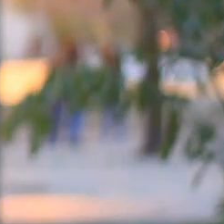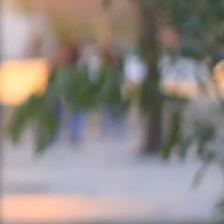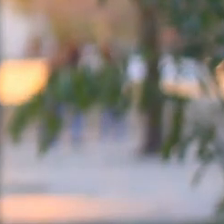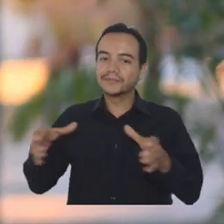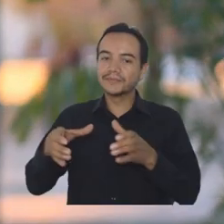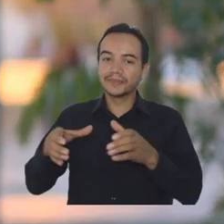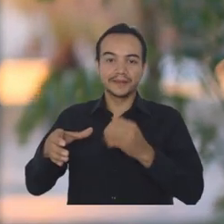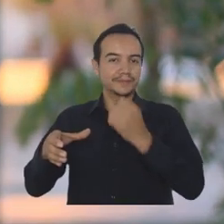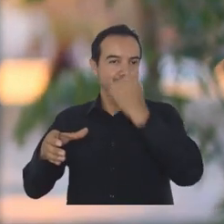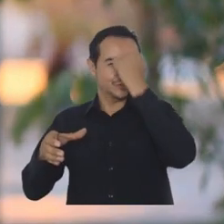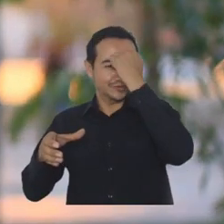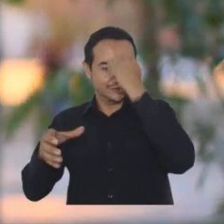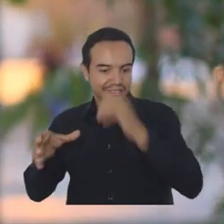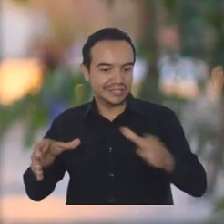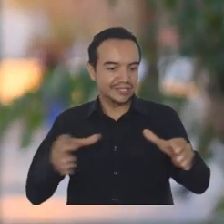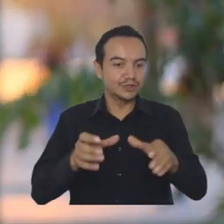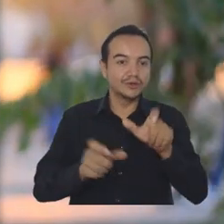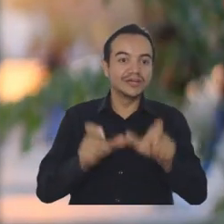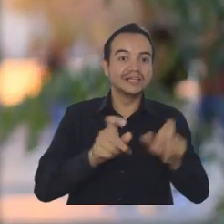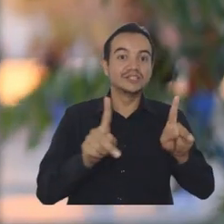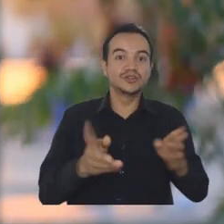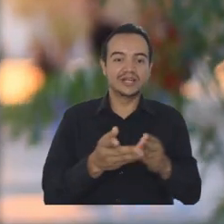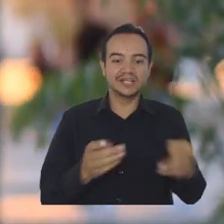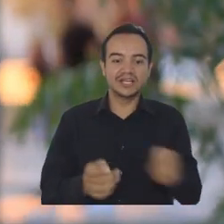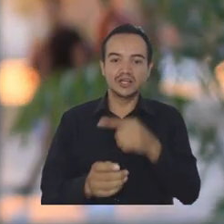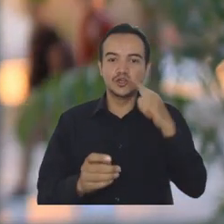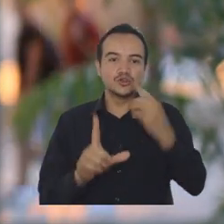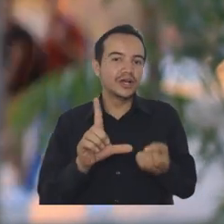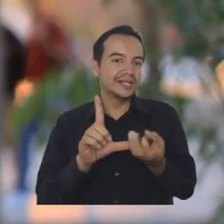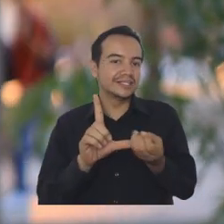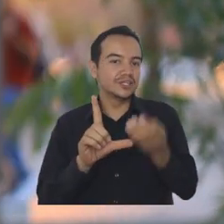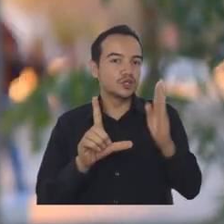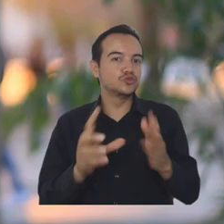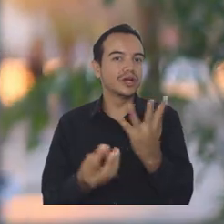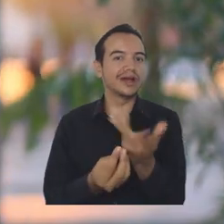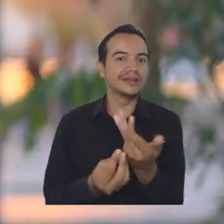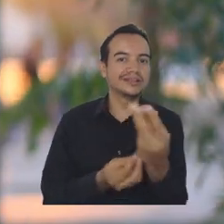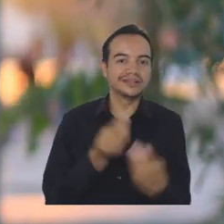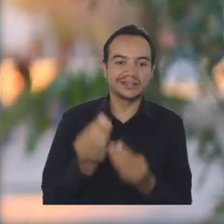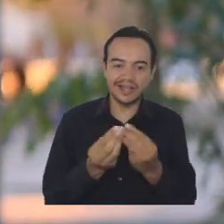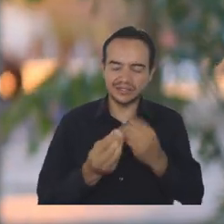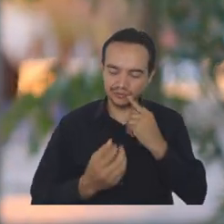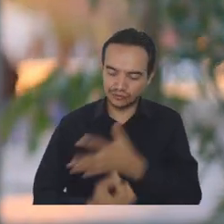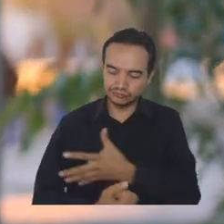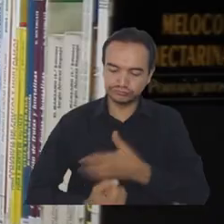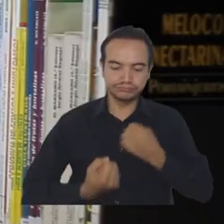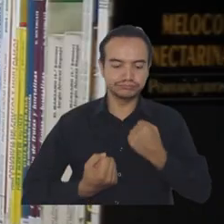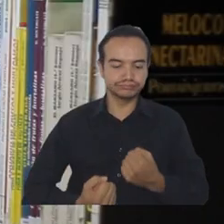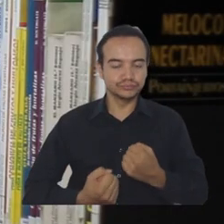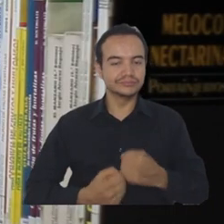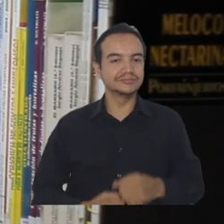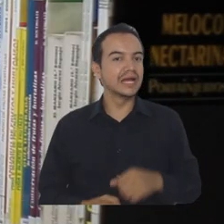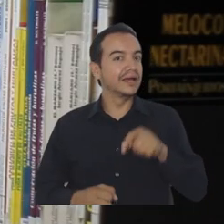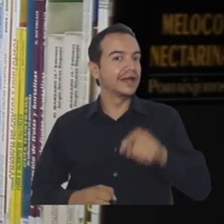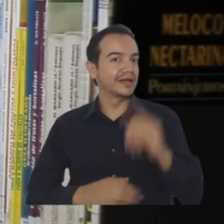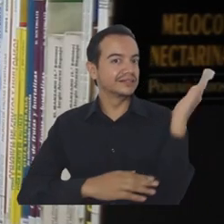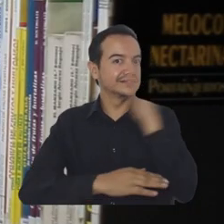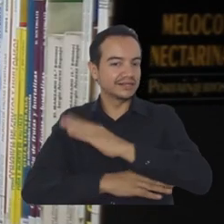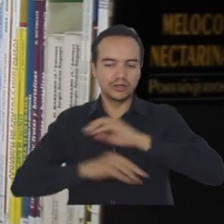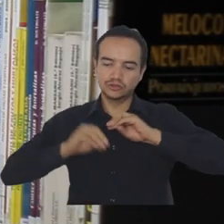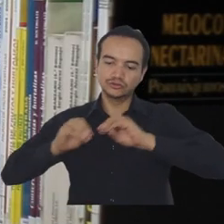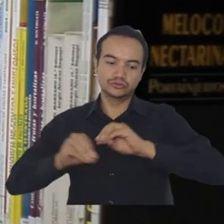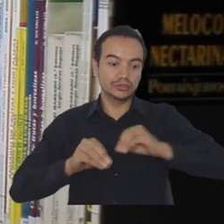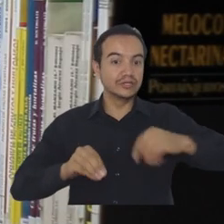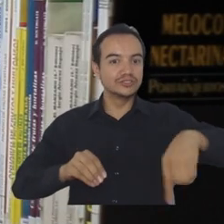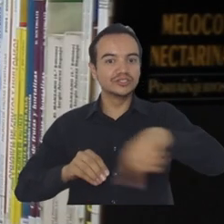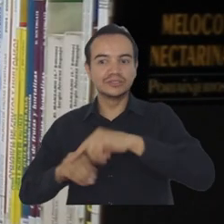Docentes y estudiantes de licenciatura en artes articulan esfuerzos y fortalecen procesos educativos. En la jornada participaron